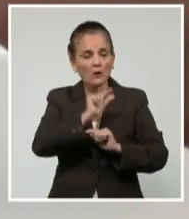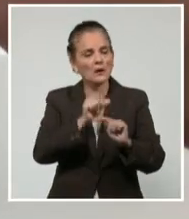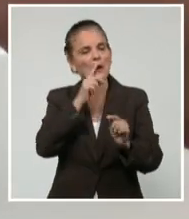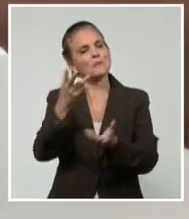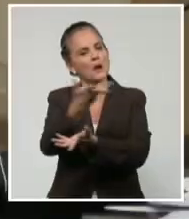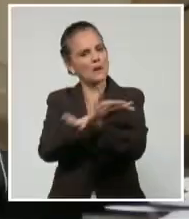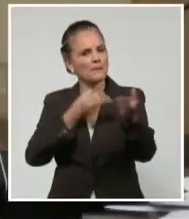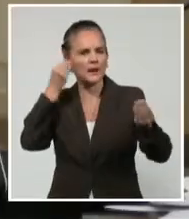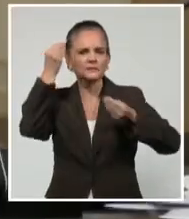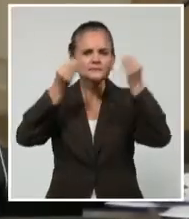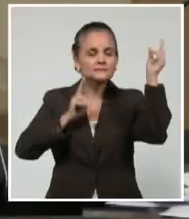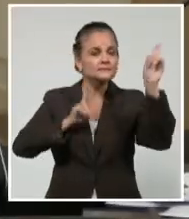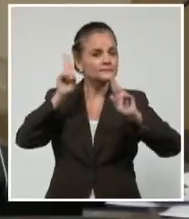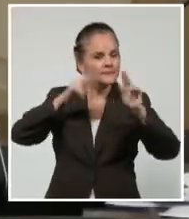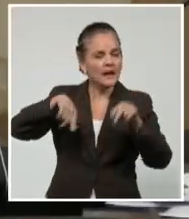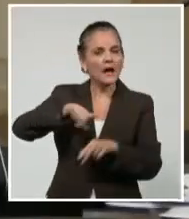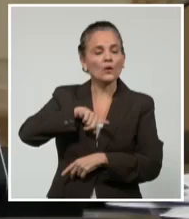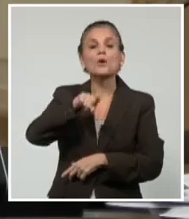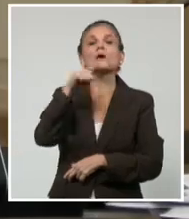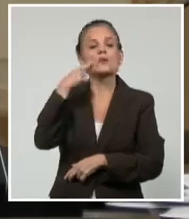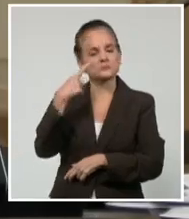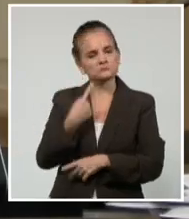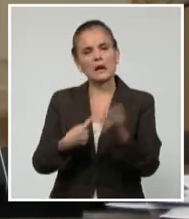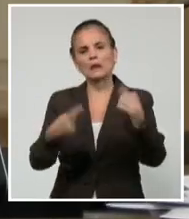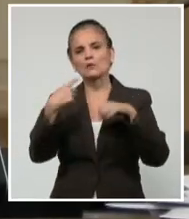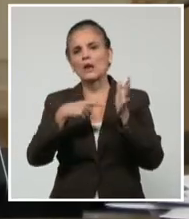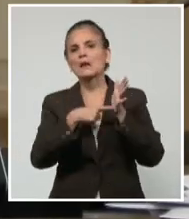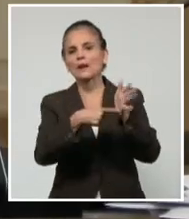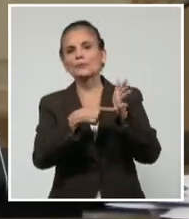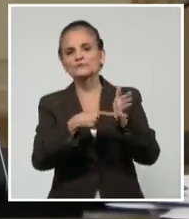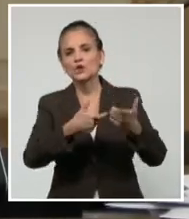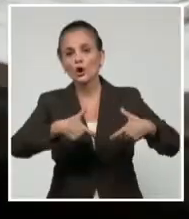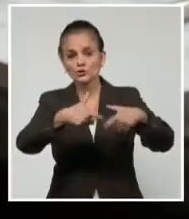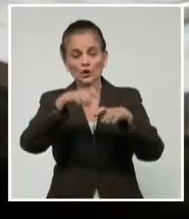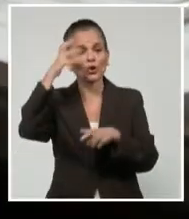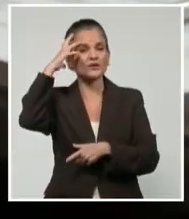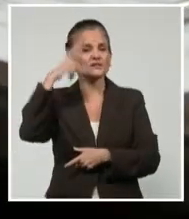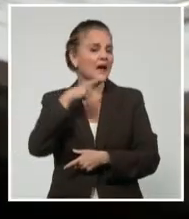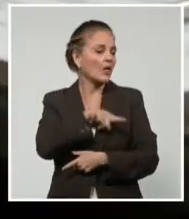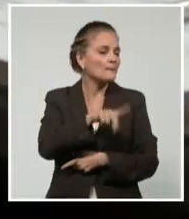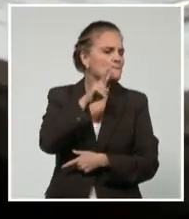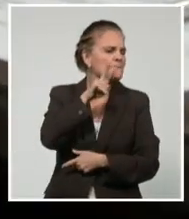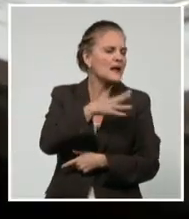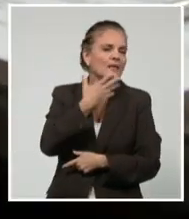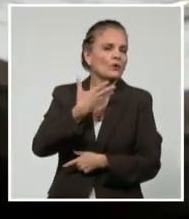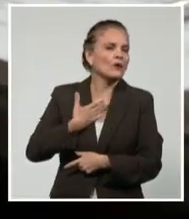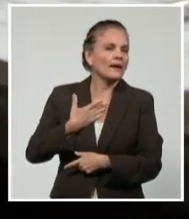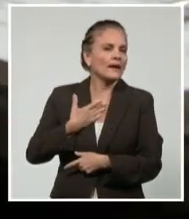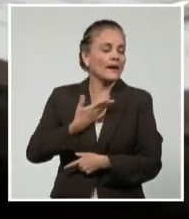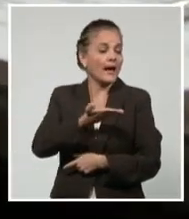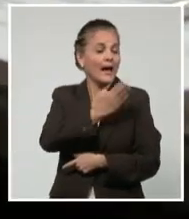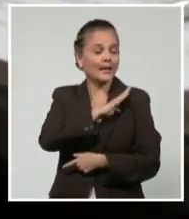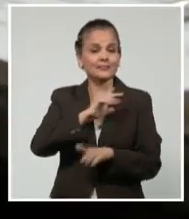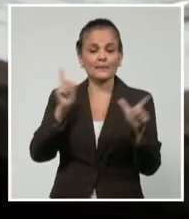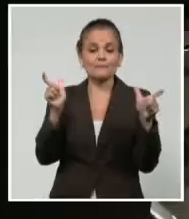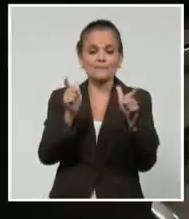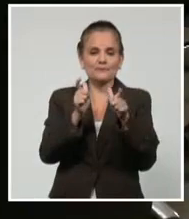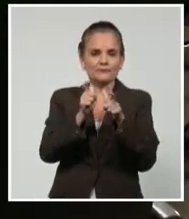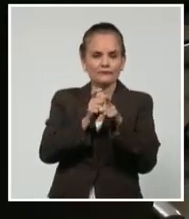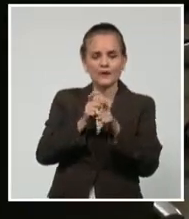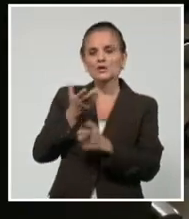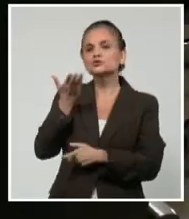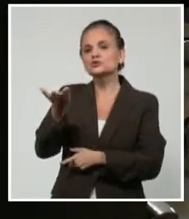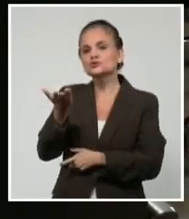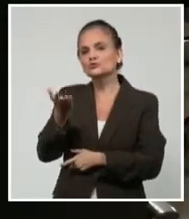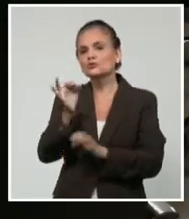las recomendaciones dadas por el Consejo de Estado, teniendo en cuenta la disminución en las solicitudes inicialmente presentadas por las asambleas